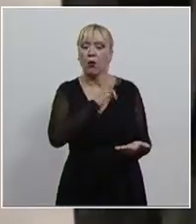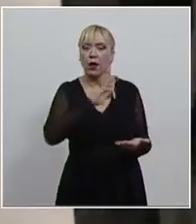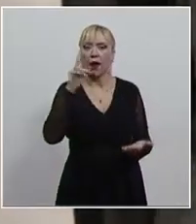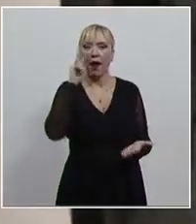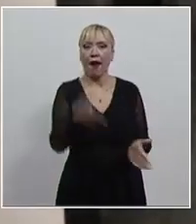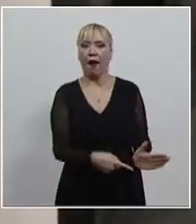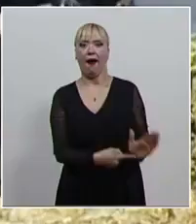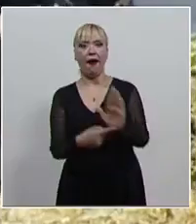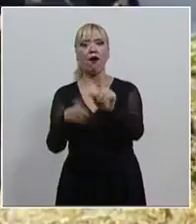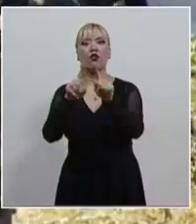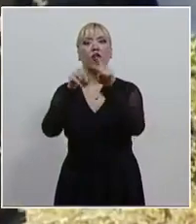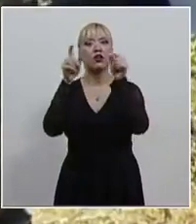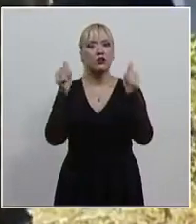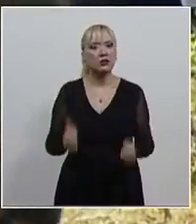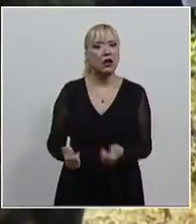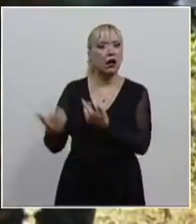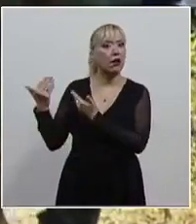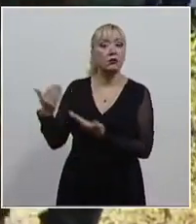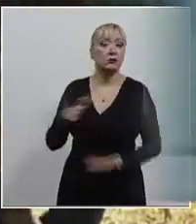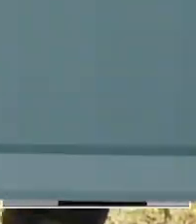sobre el paradero de los estudiantes.